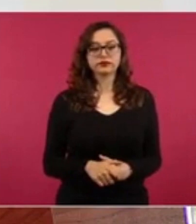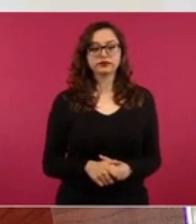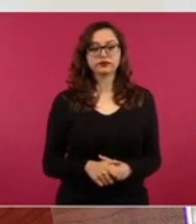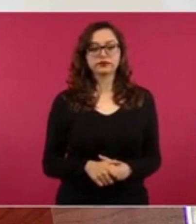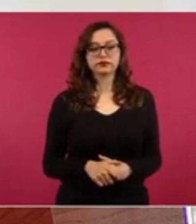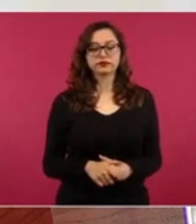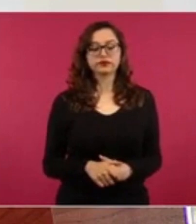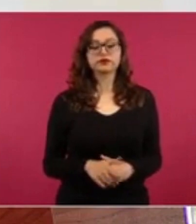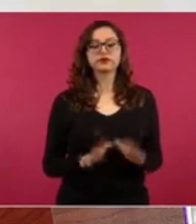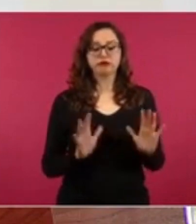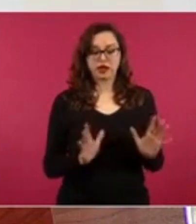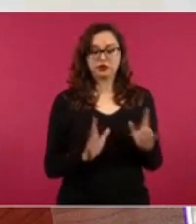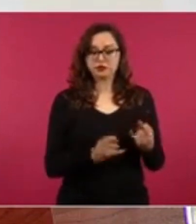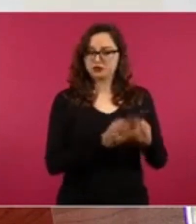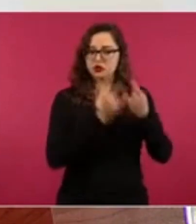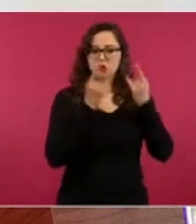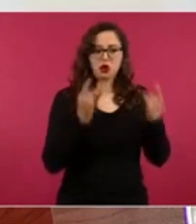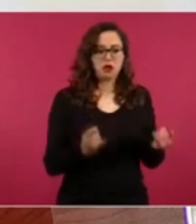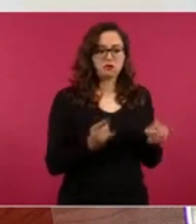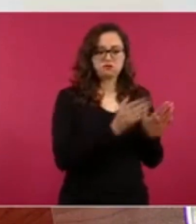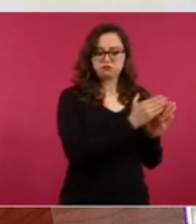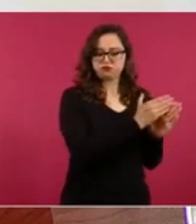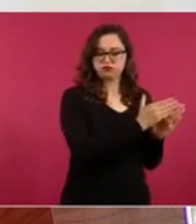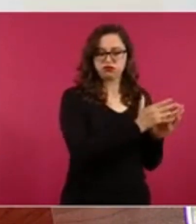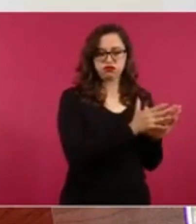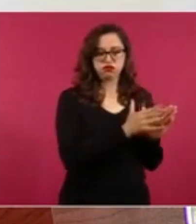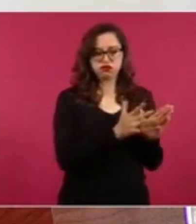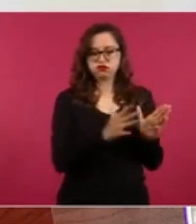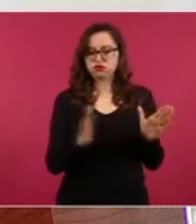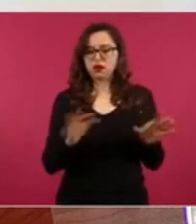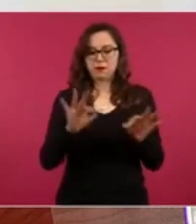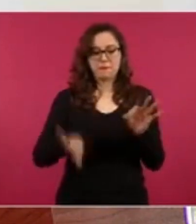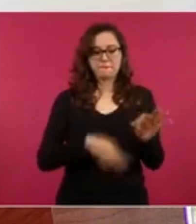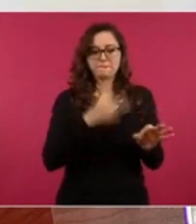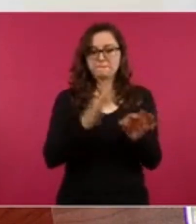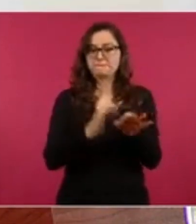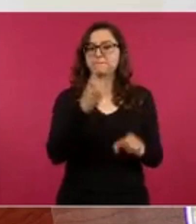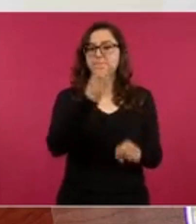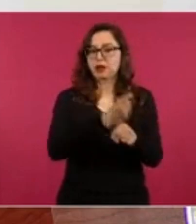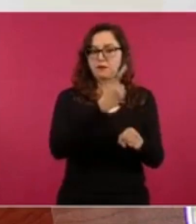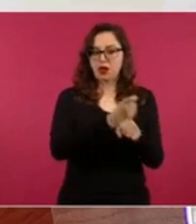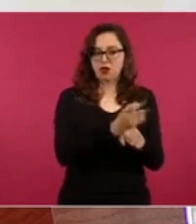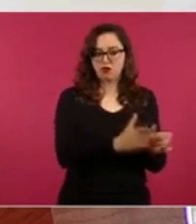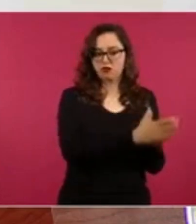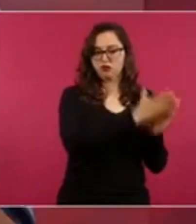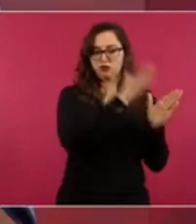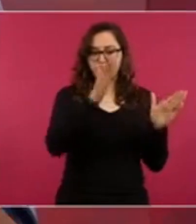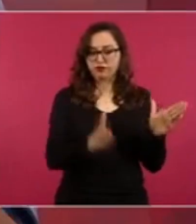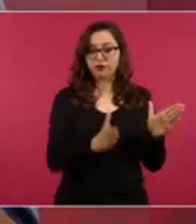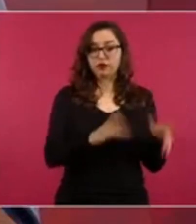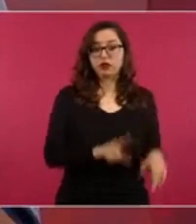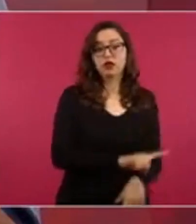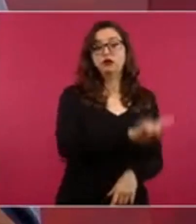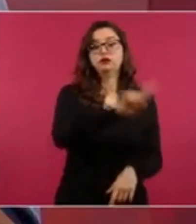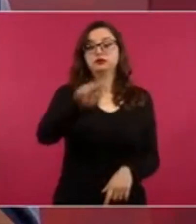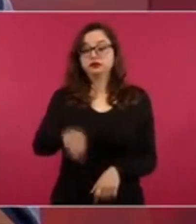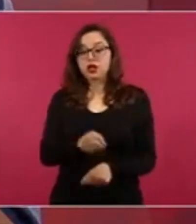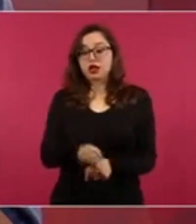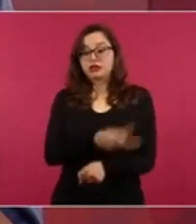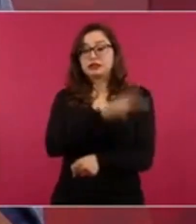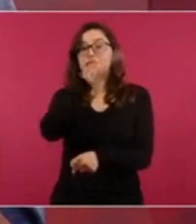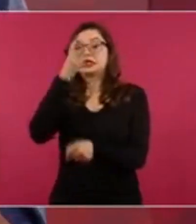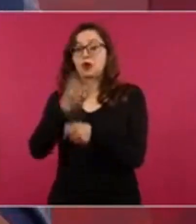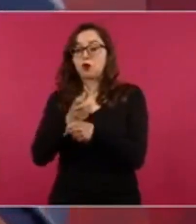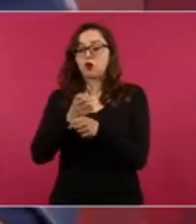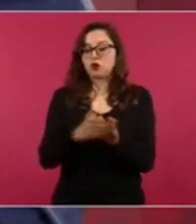Luego viene otro momento, que